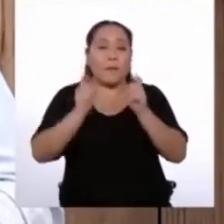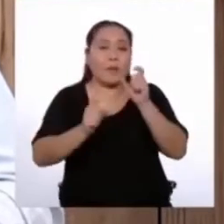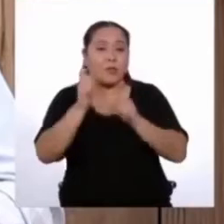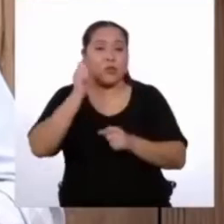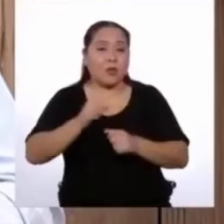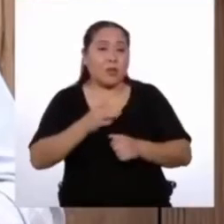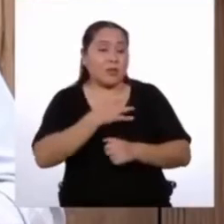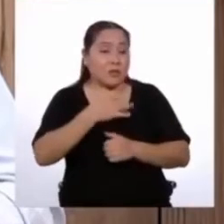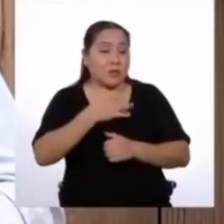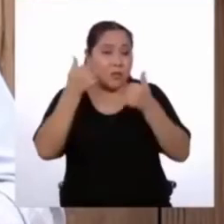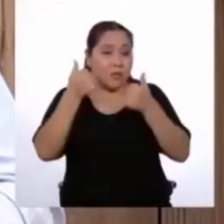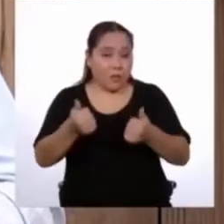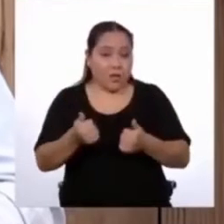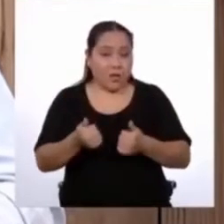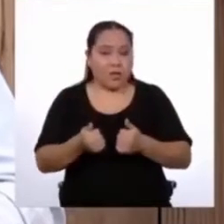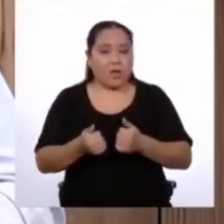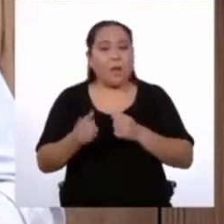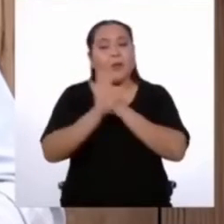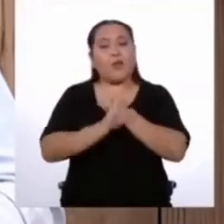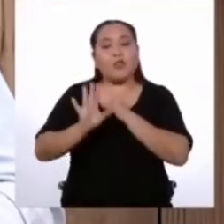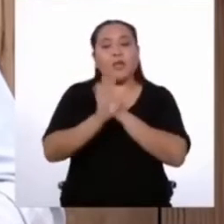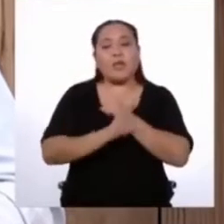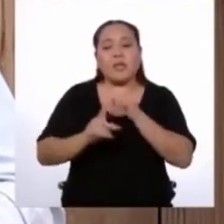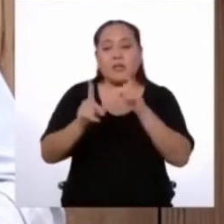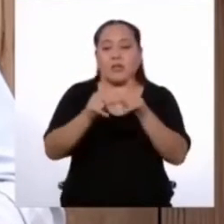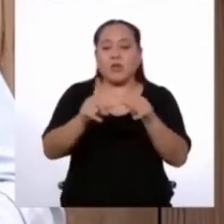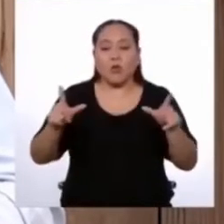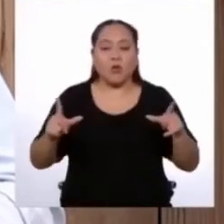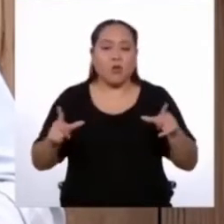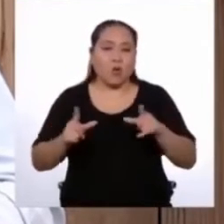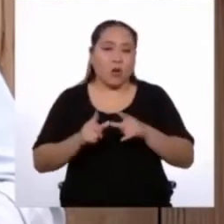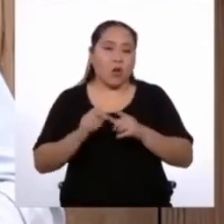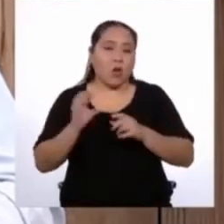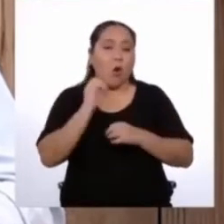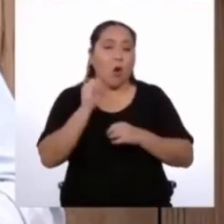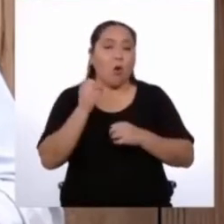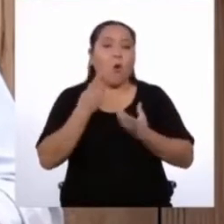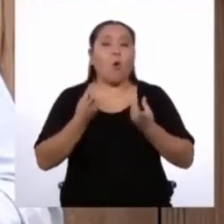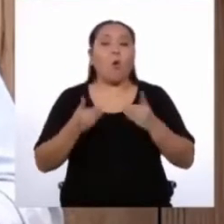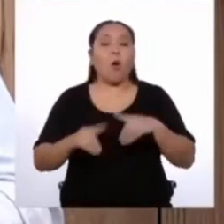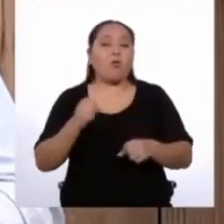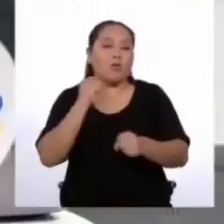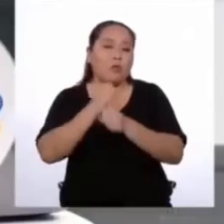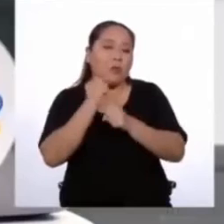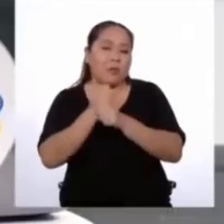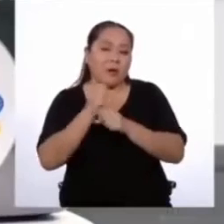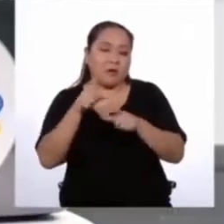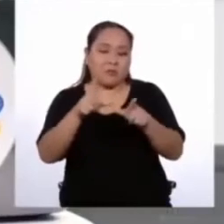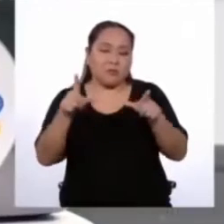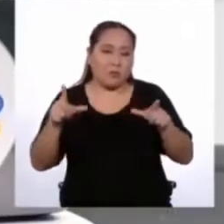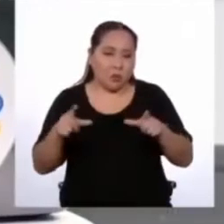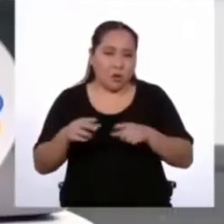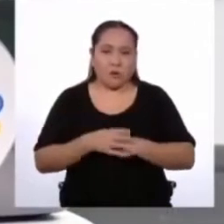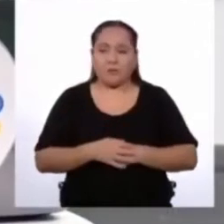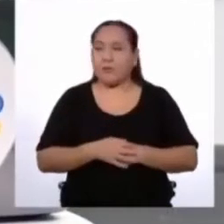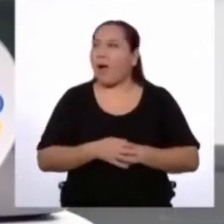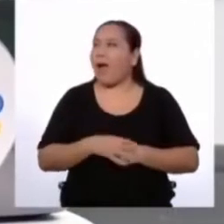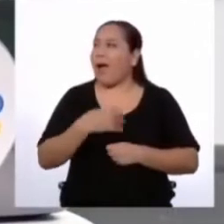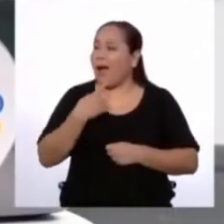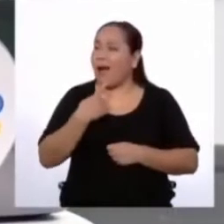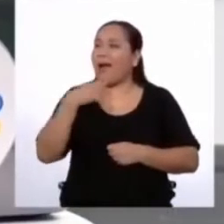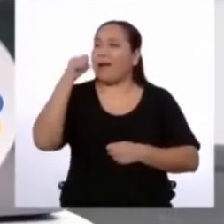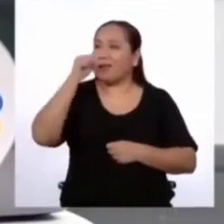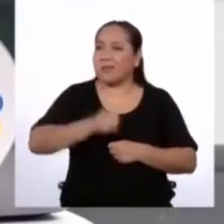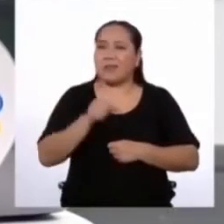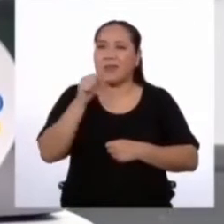y además seguras dentro de un espacio o mientras realizan una actividad en particular. ¡Claro! En